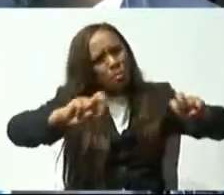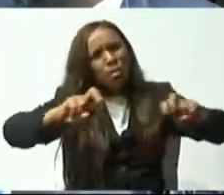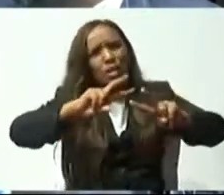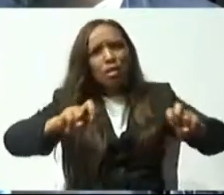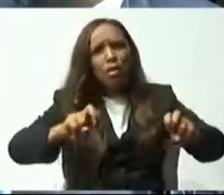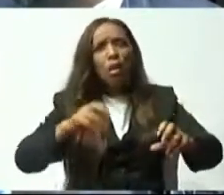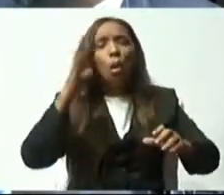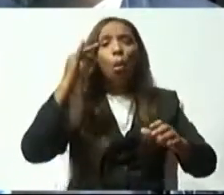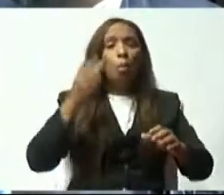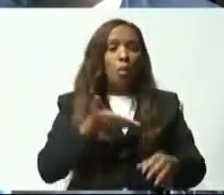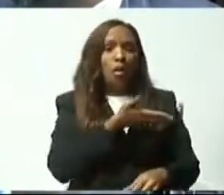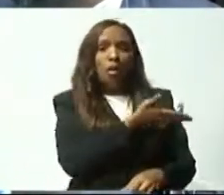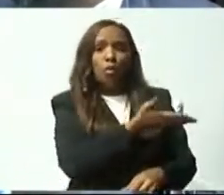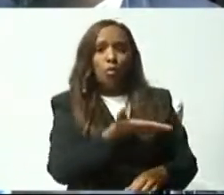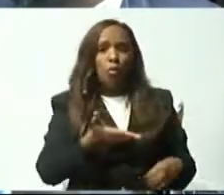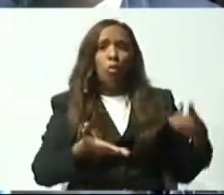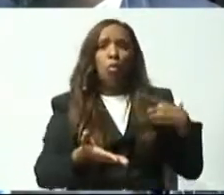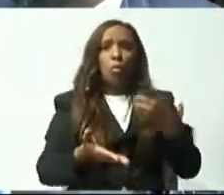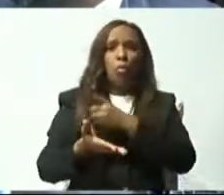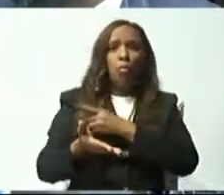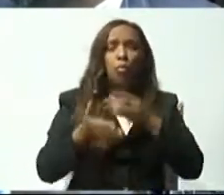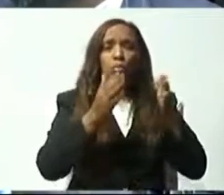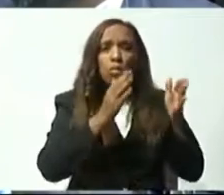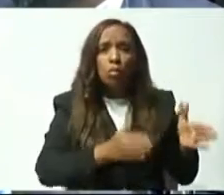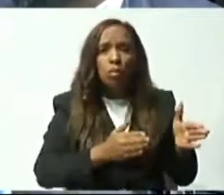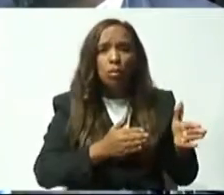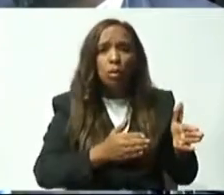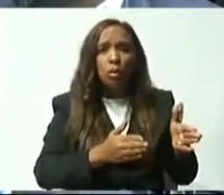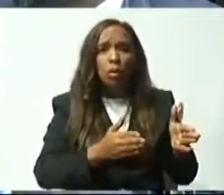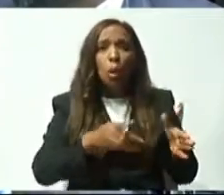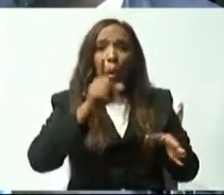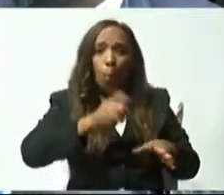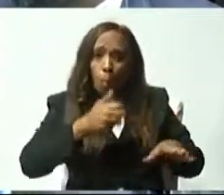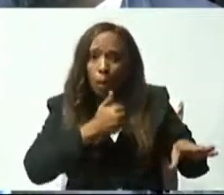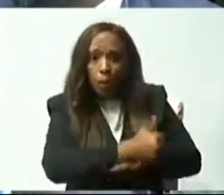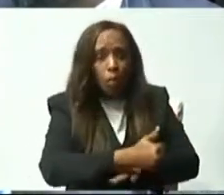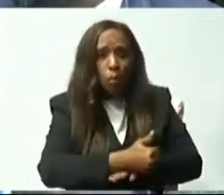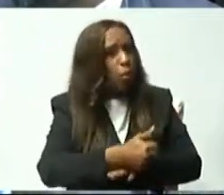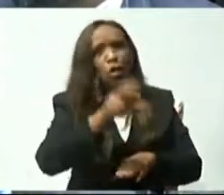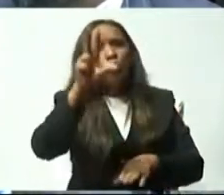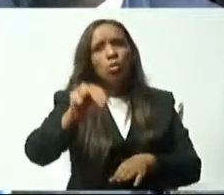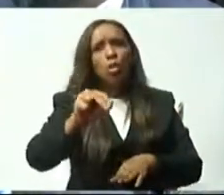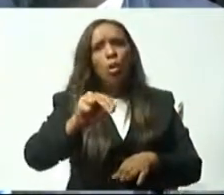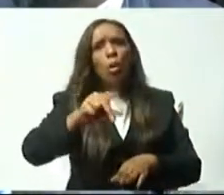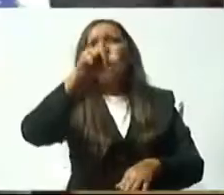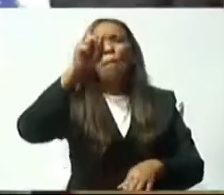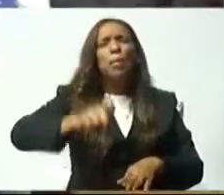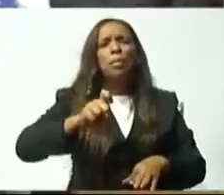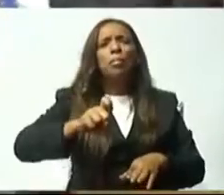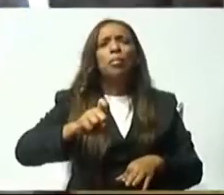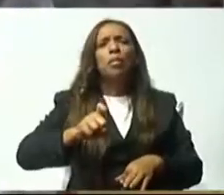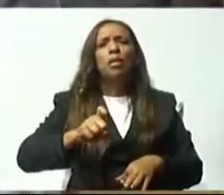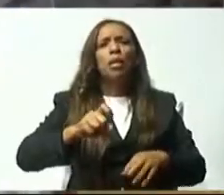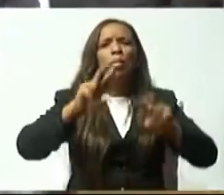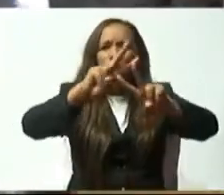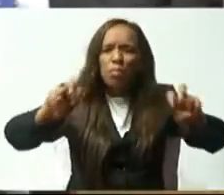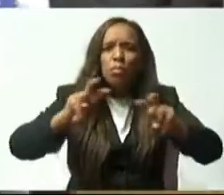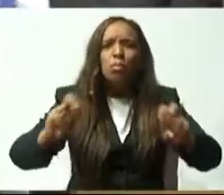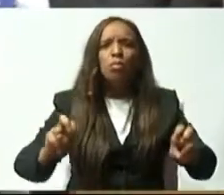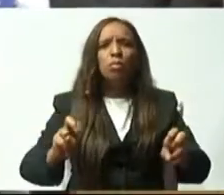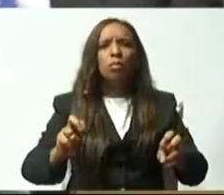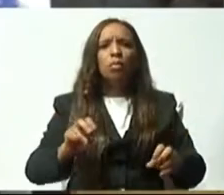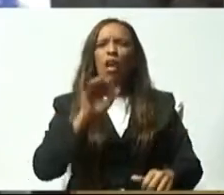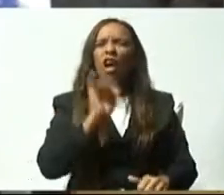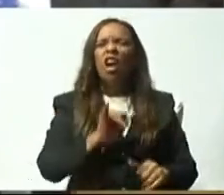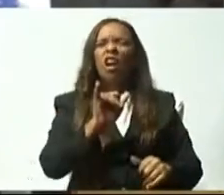que son parte de este cuerpo. Y quise hacer la interrupción, de mi intervención, porque era fundamental.